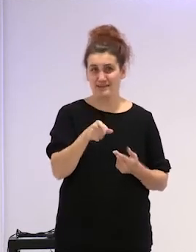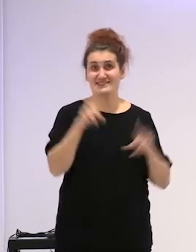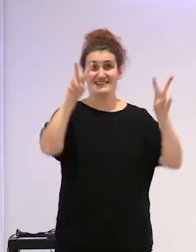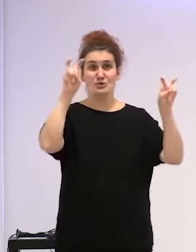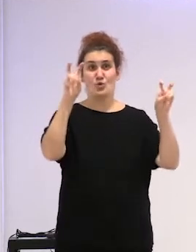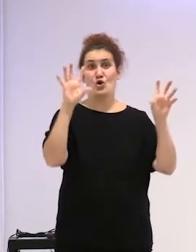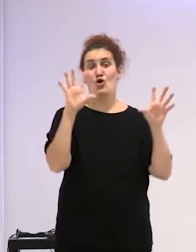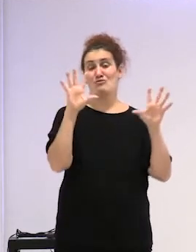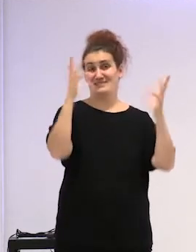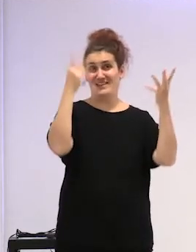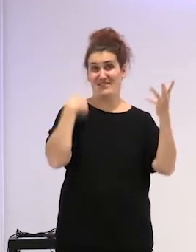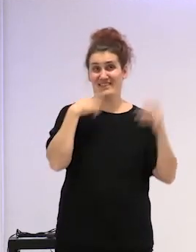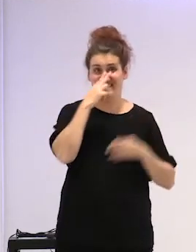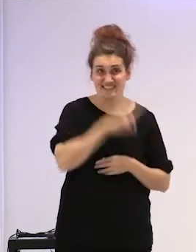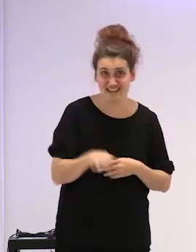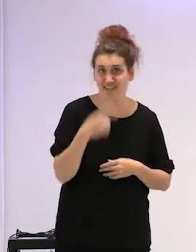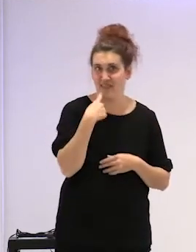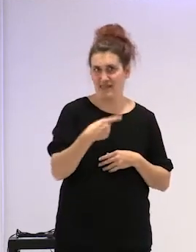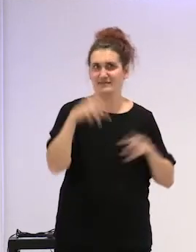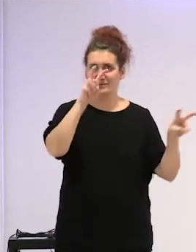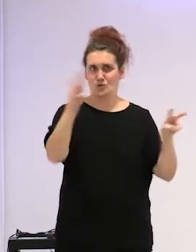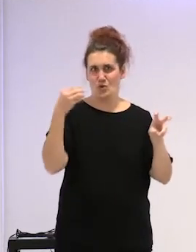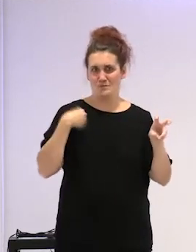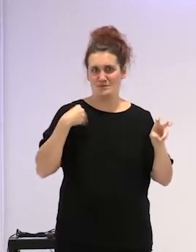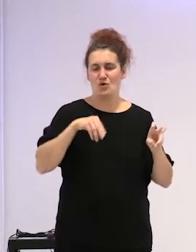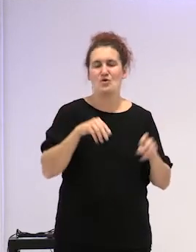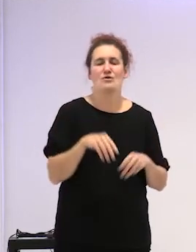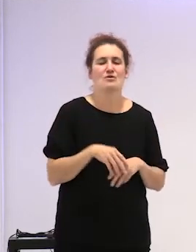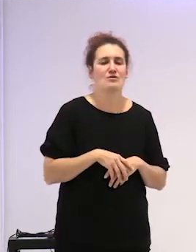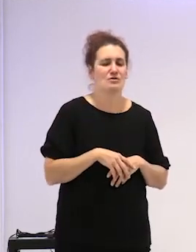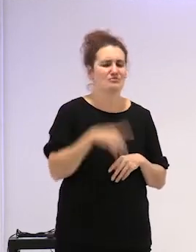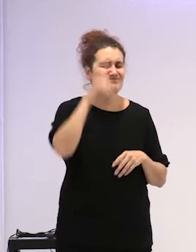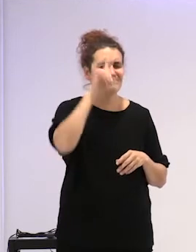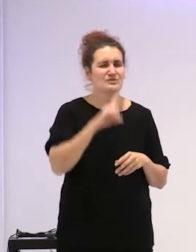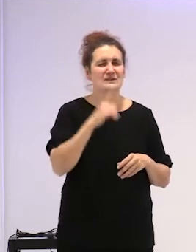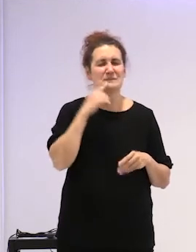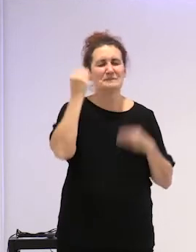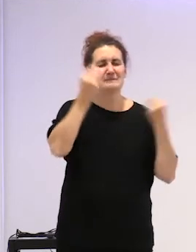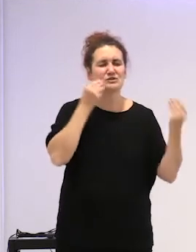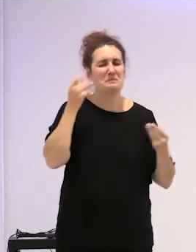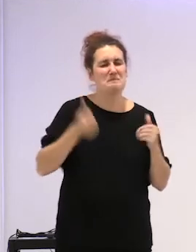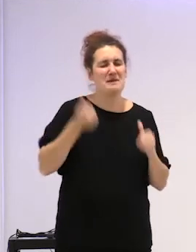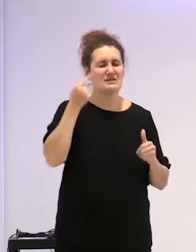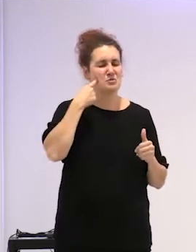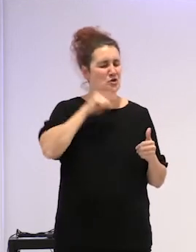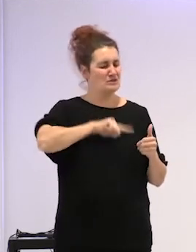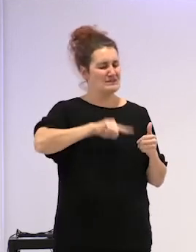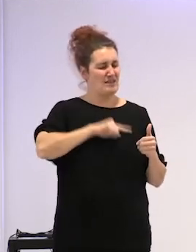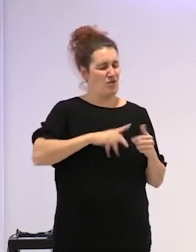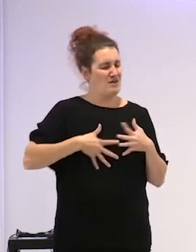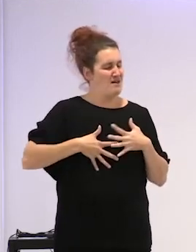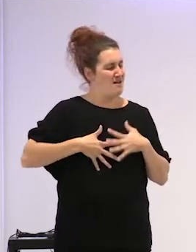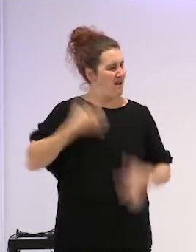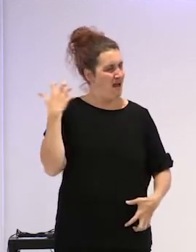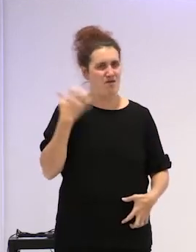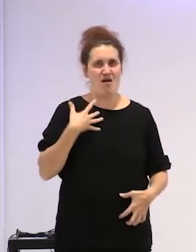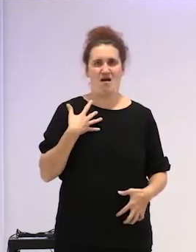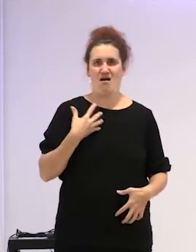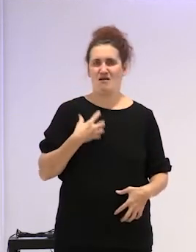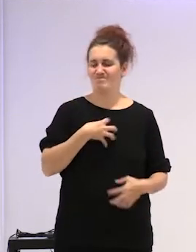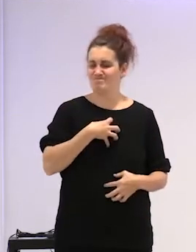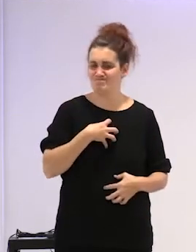2017 sobre este tema. No sé, creo que era más una especie de sensación de rabia o de impotencia,